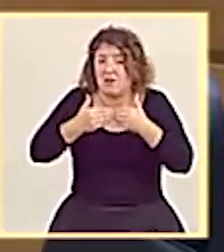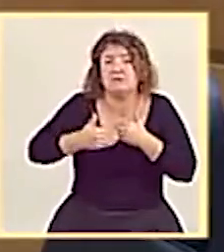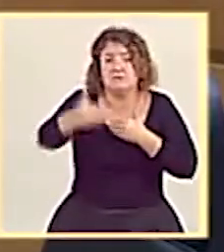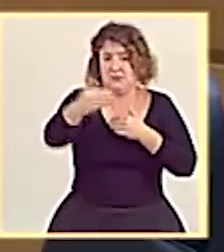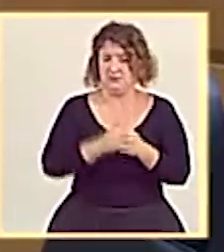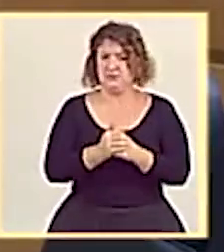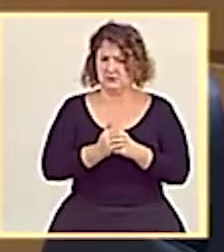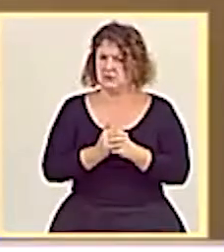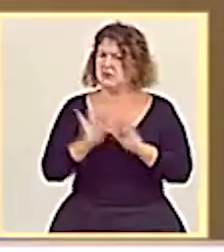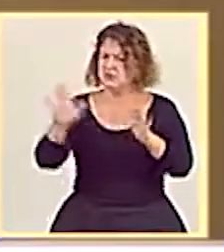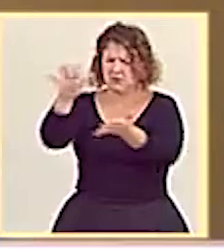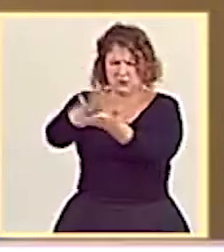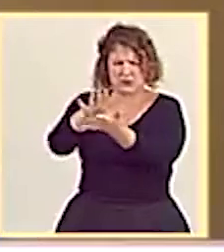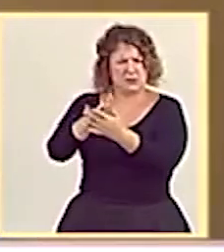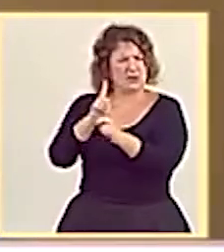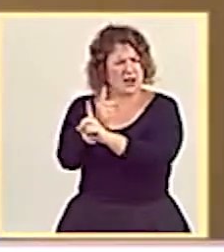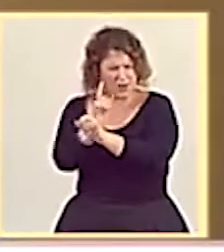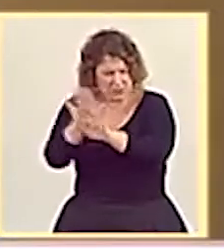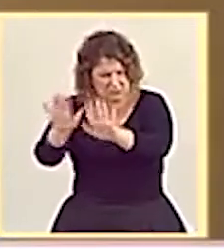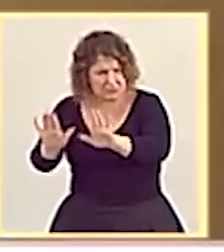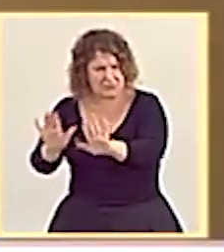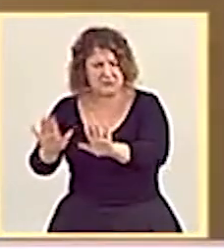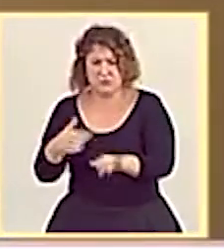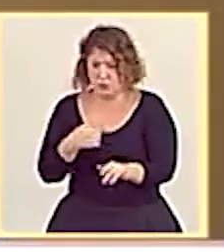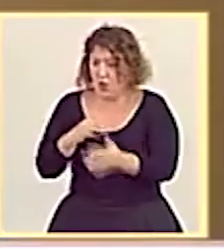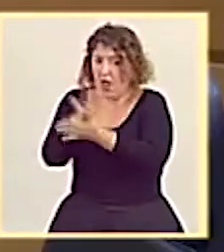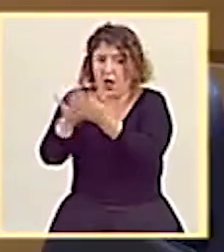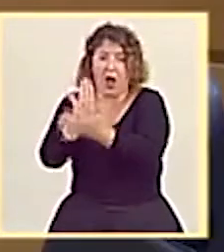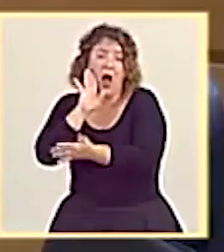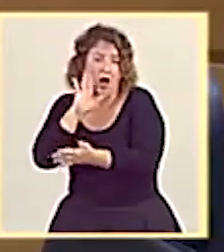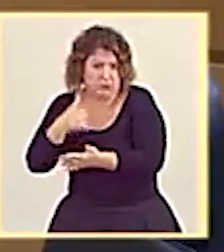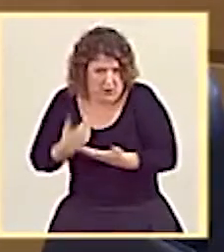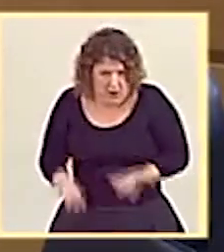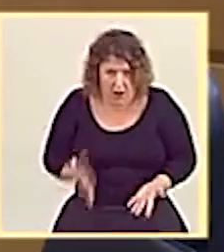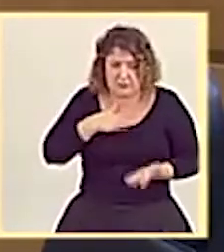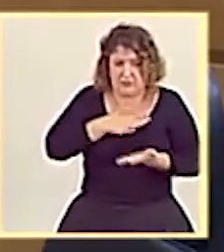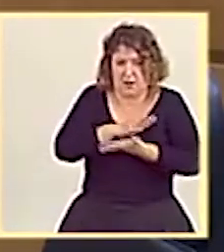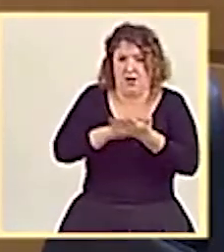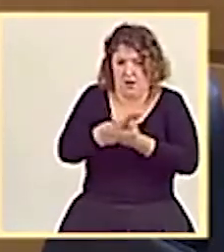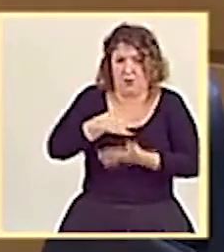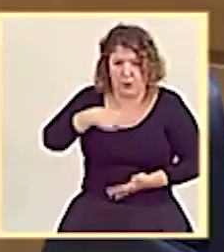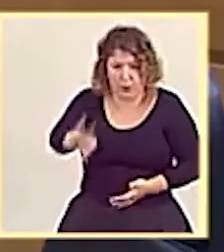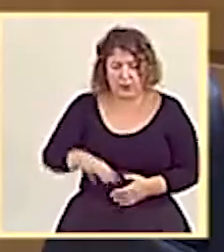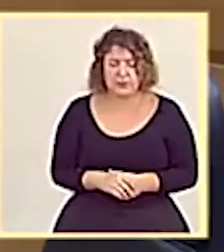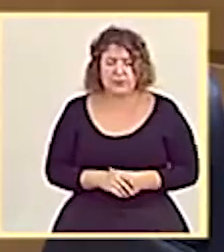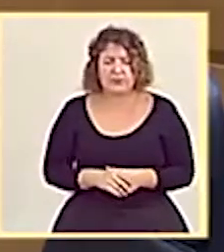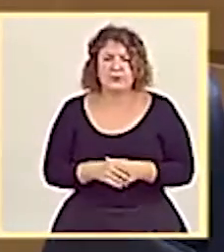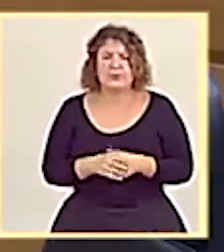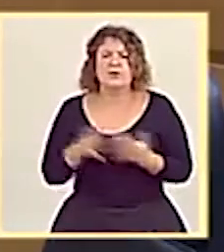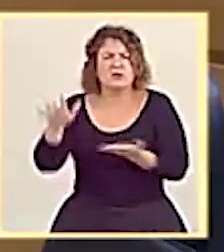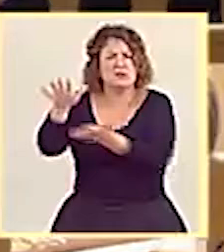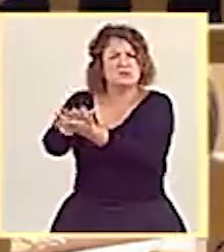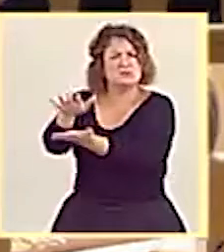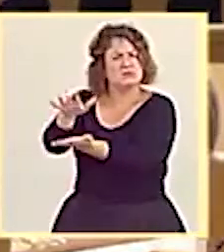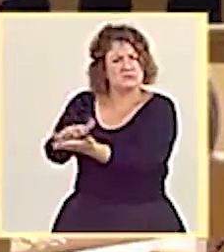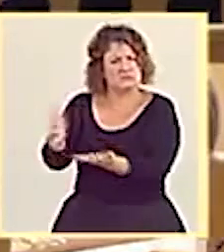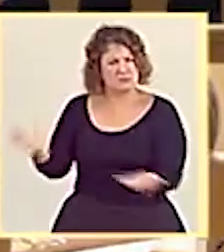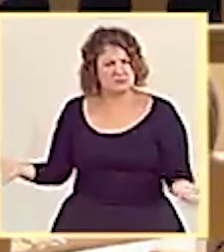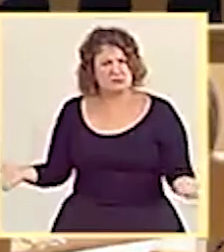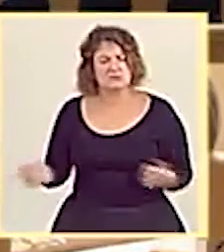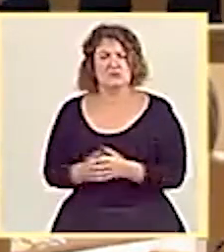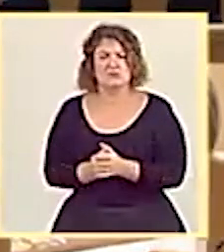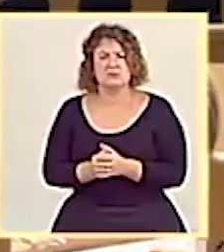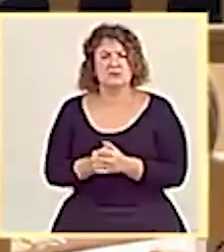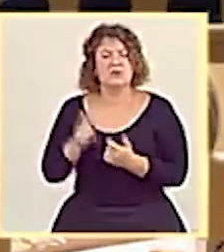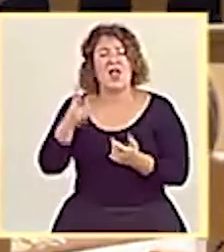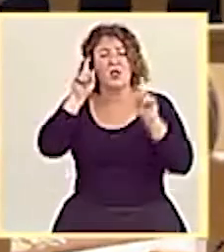tranquilo, señor Ruz, no se ponga usted nervioso. Yo le he dejado hablar con tranquilidad. Tranquilo, tranquilo. La educación pública merece